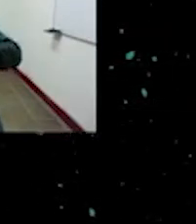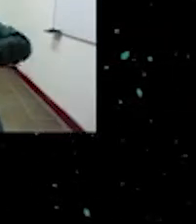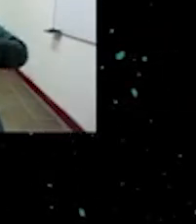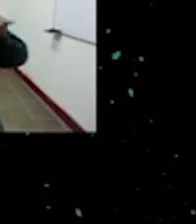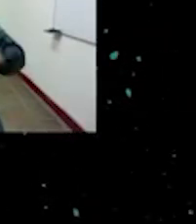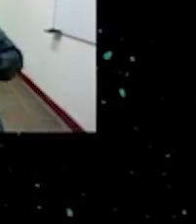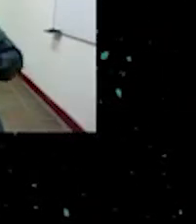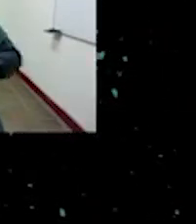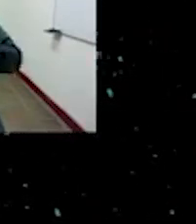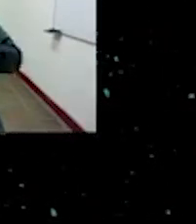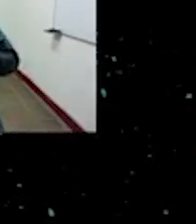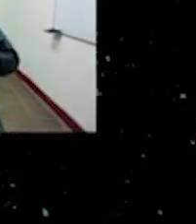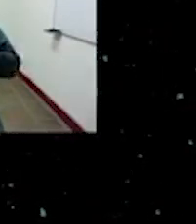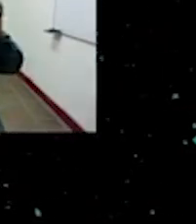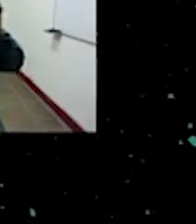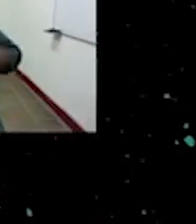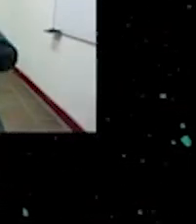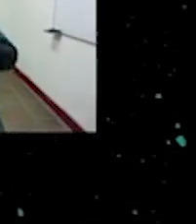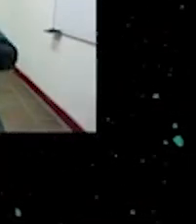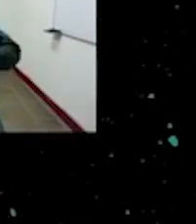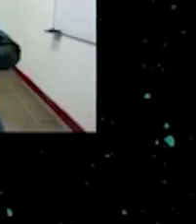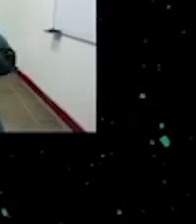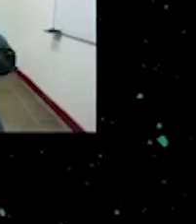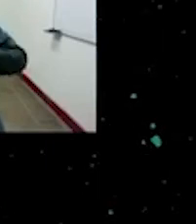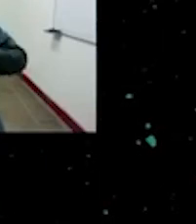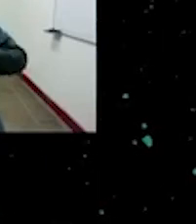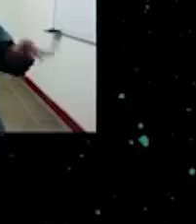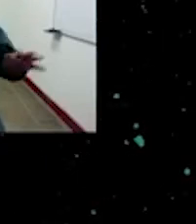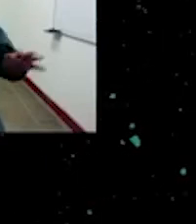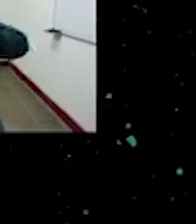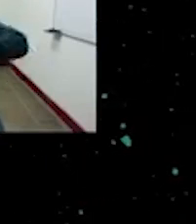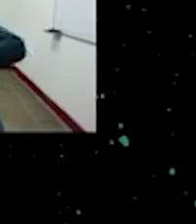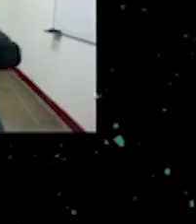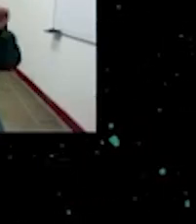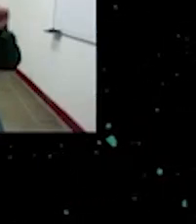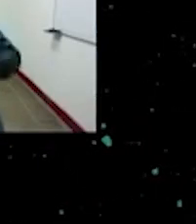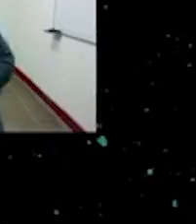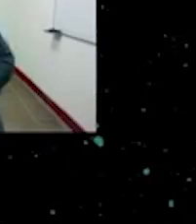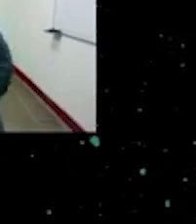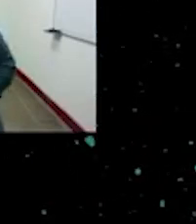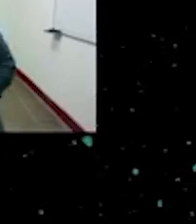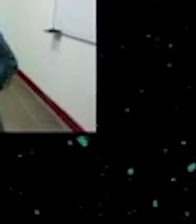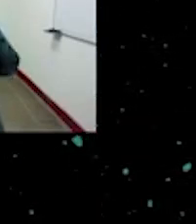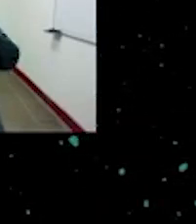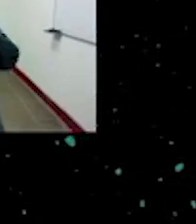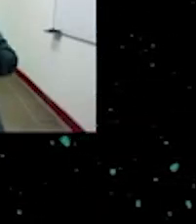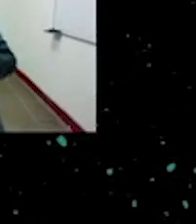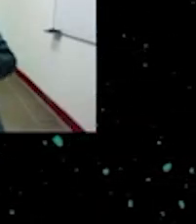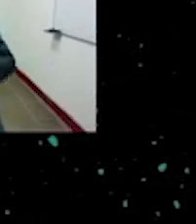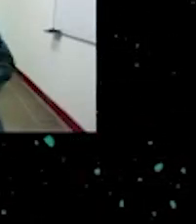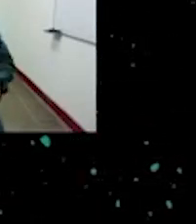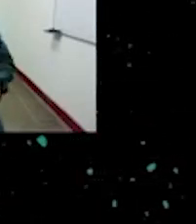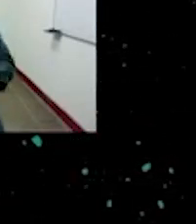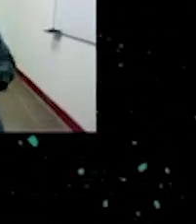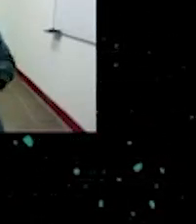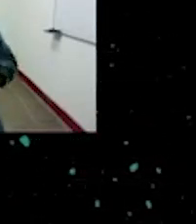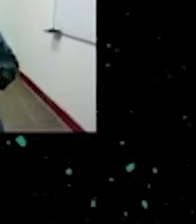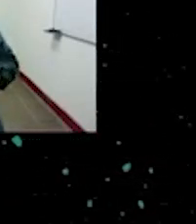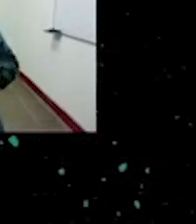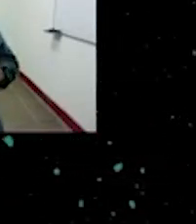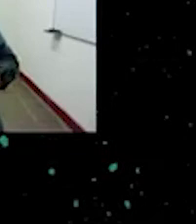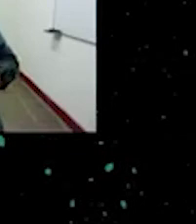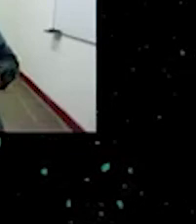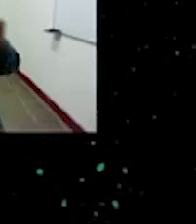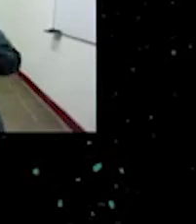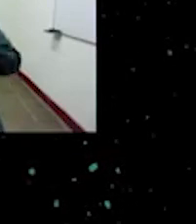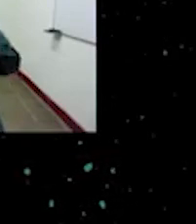otro sonido eh y lo que pasa es que detrás de de